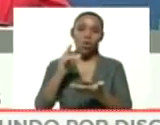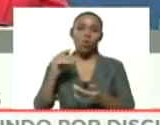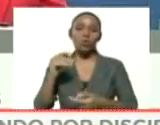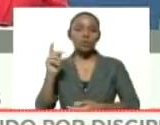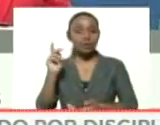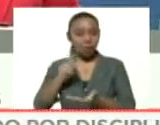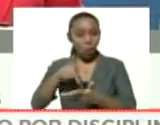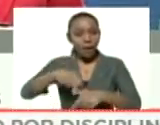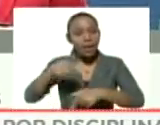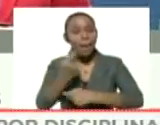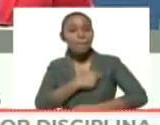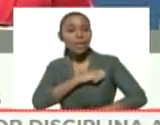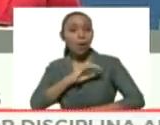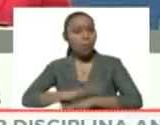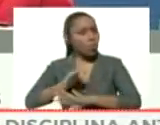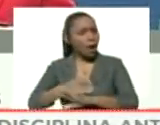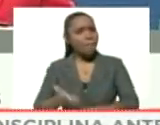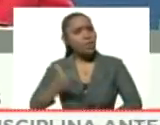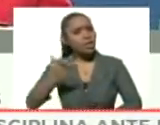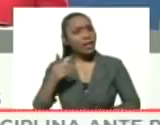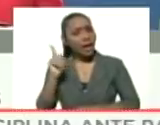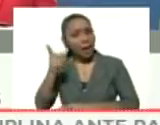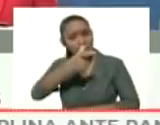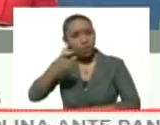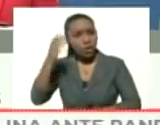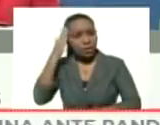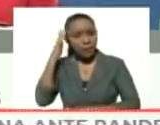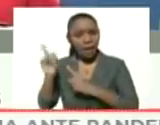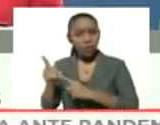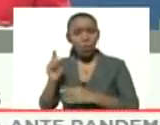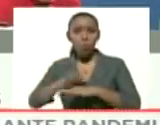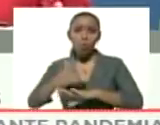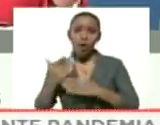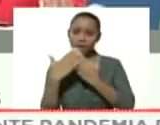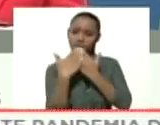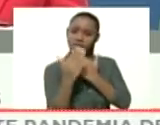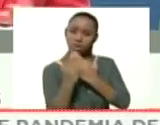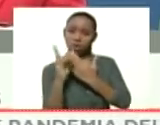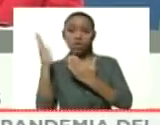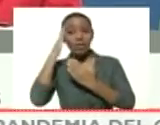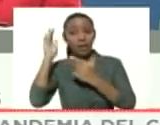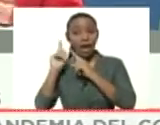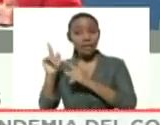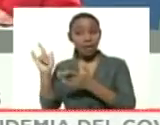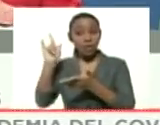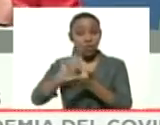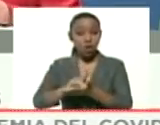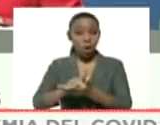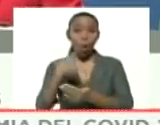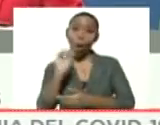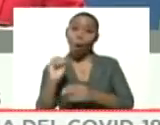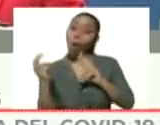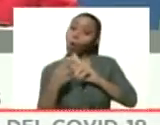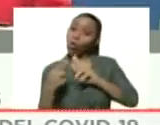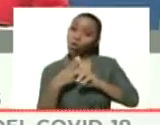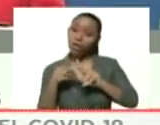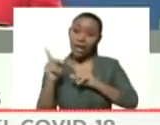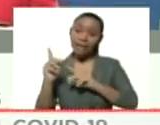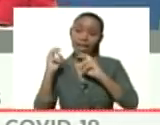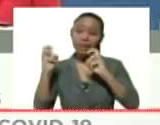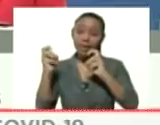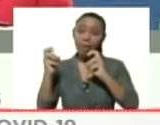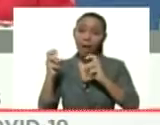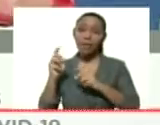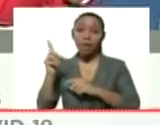importante que la ciudadanía conozca los casos? Bueno, porque si tiene un vecino, si usted sabe que estaba en ese vuelo, o conoce del caso